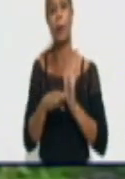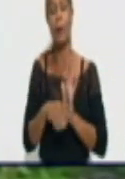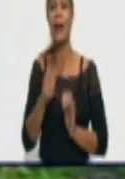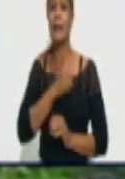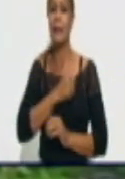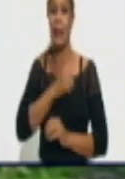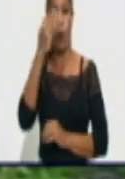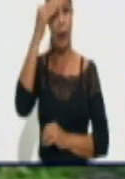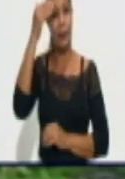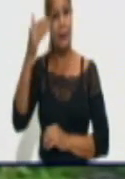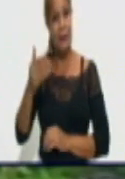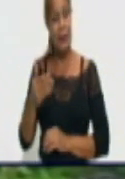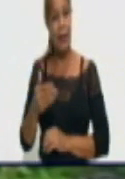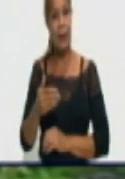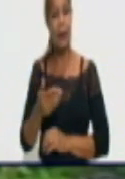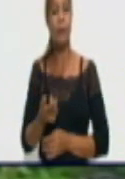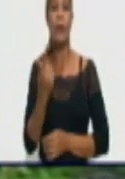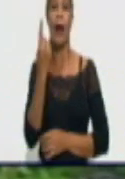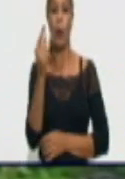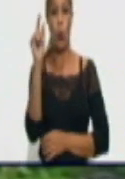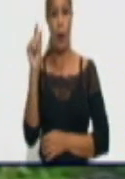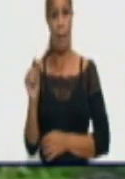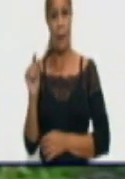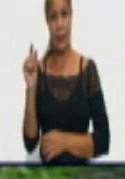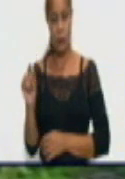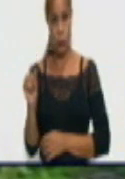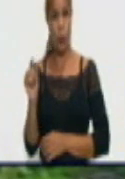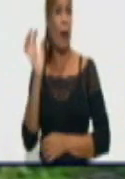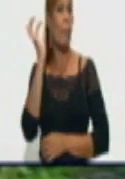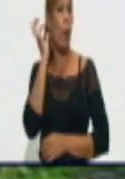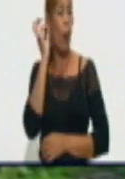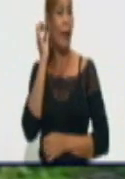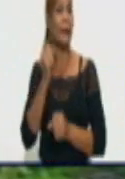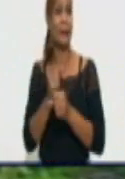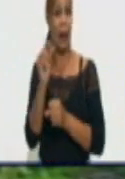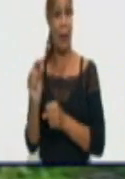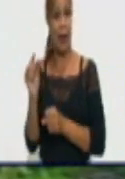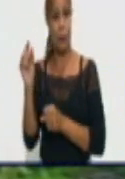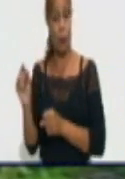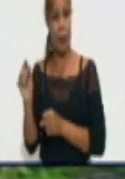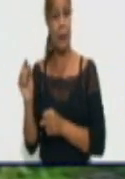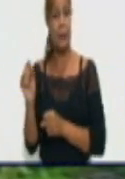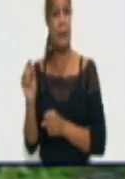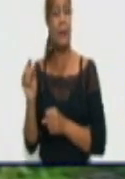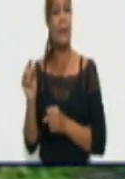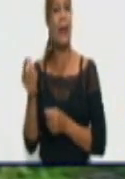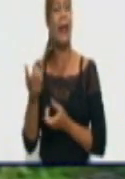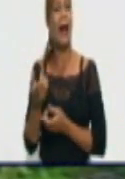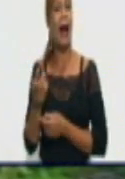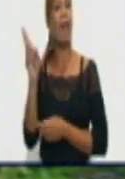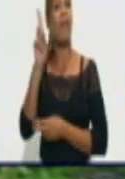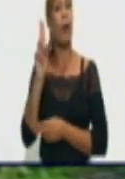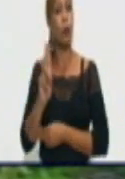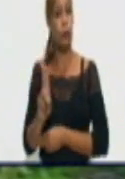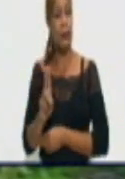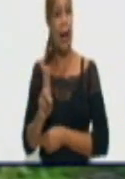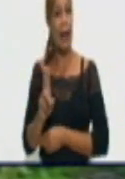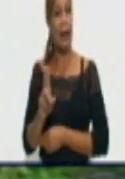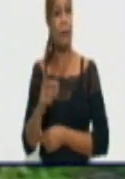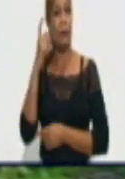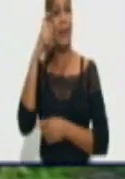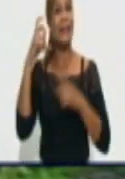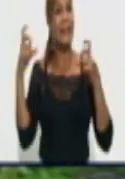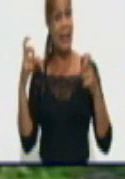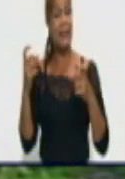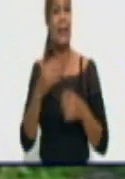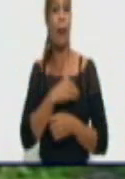para agradecer a una televidente, a Idenis, trabajadora de la Facultad de Ciencias Médicas, su esposo, trabajador civil de